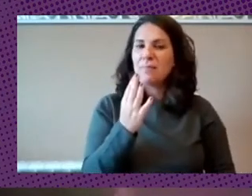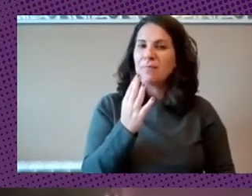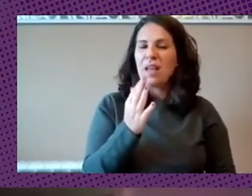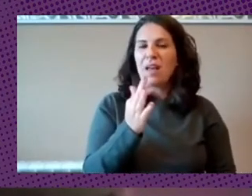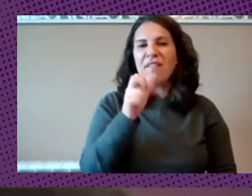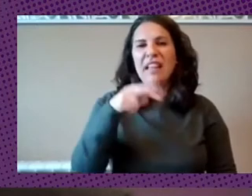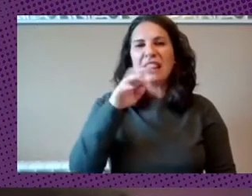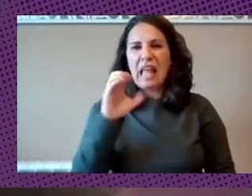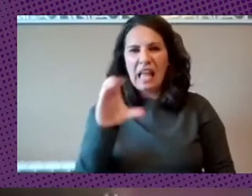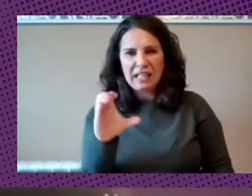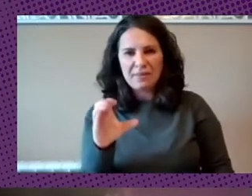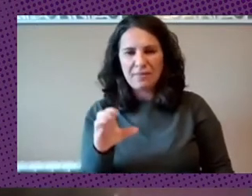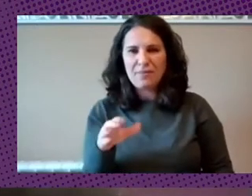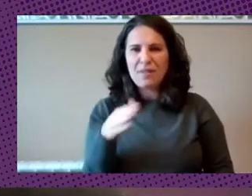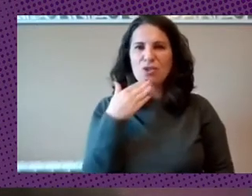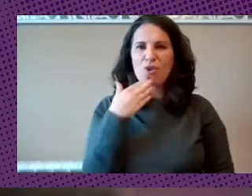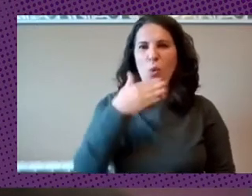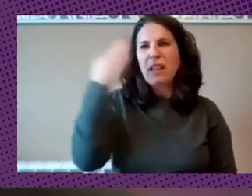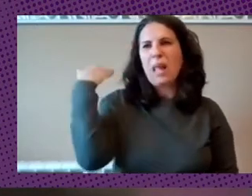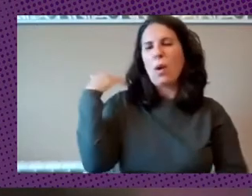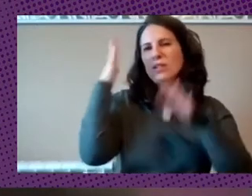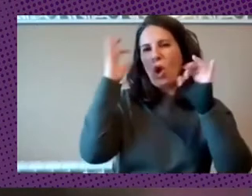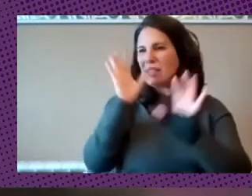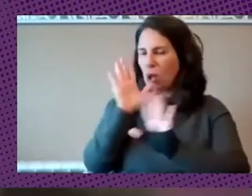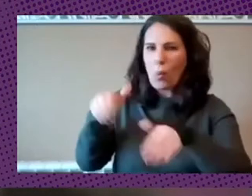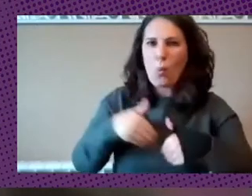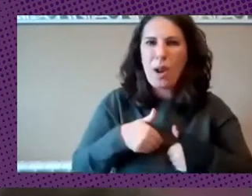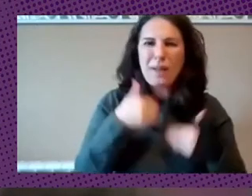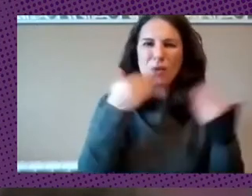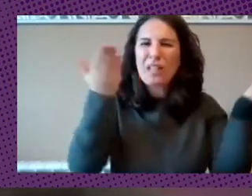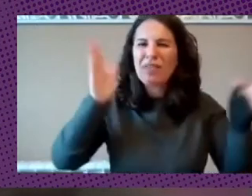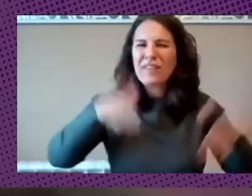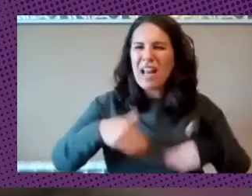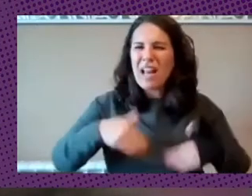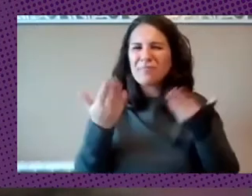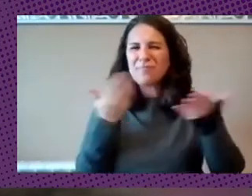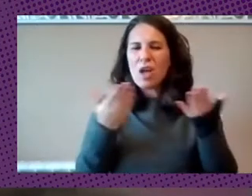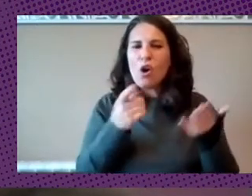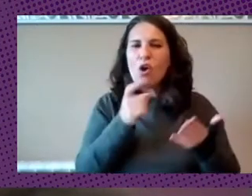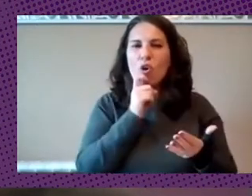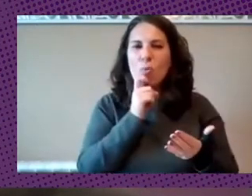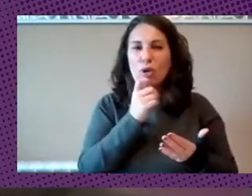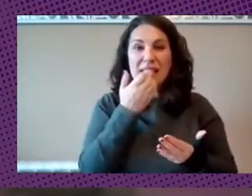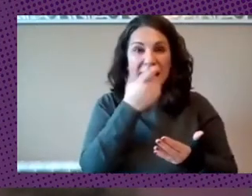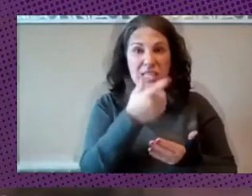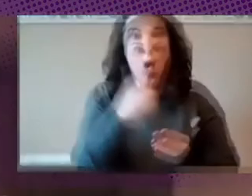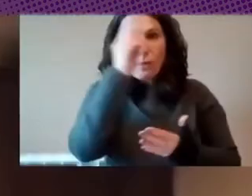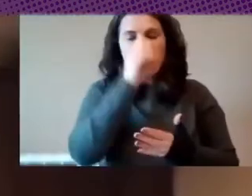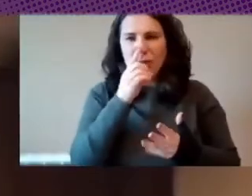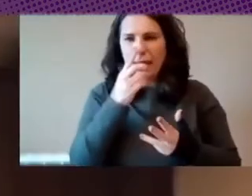vuelta de tuerca de antiguas lógicas ¿cómo interactúan estas dinámicas? Yo creo que le va a interesar bastante al público de aquí